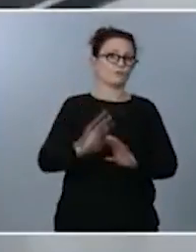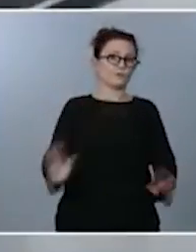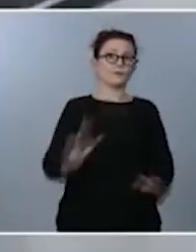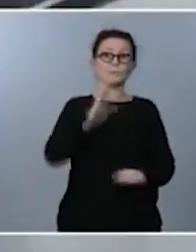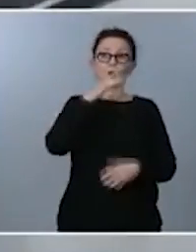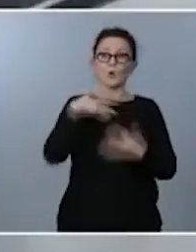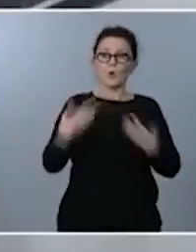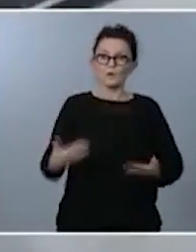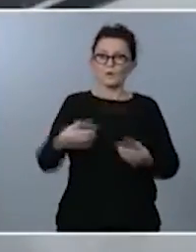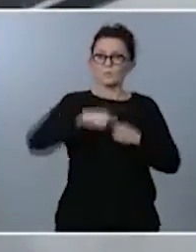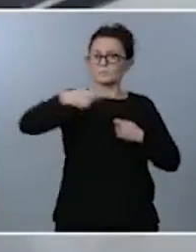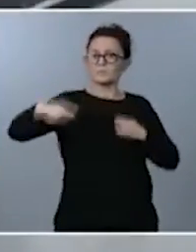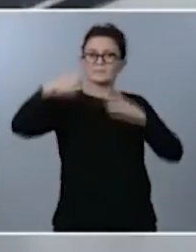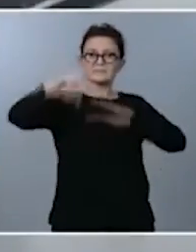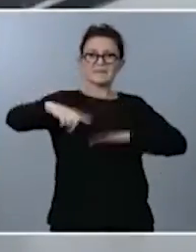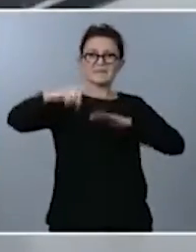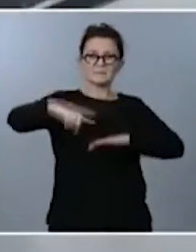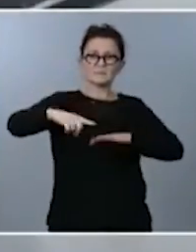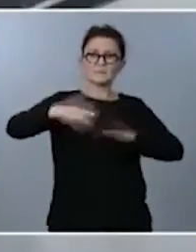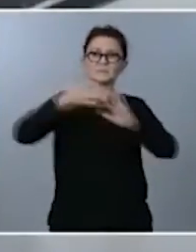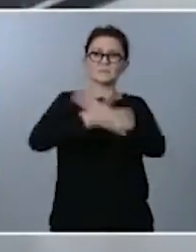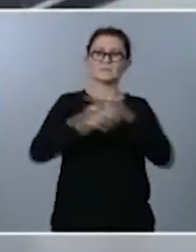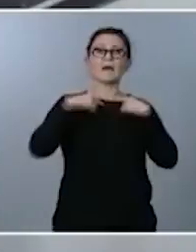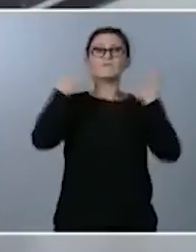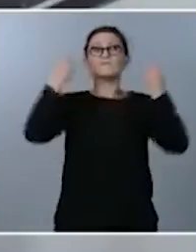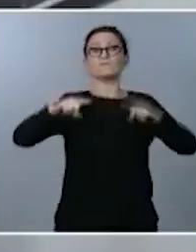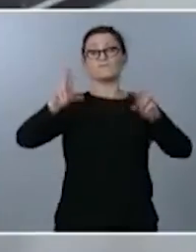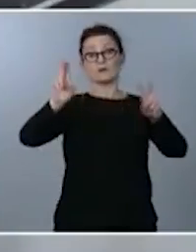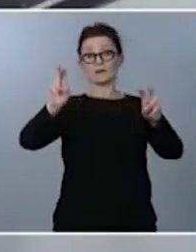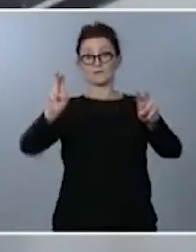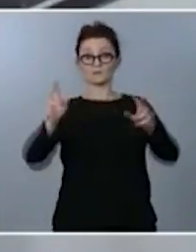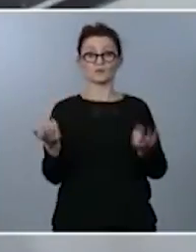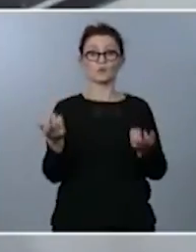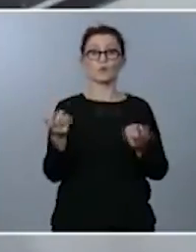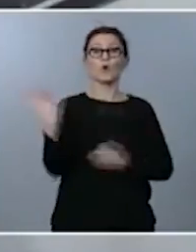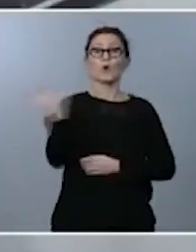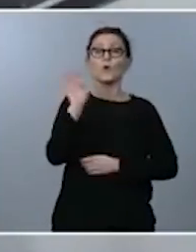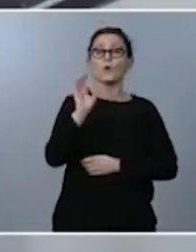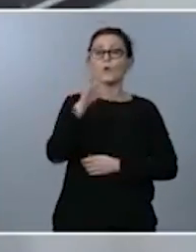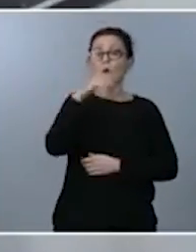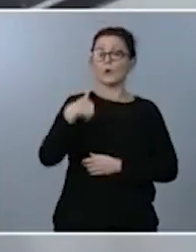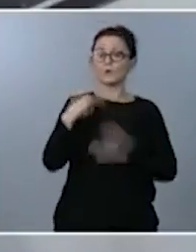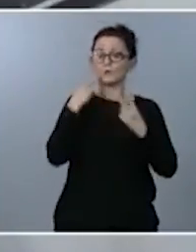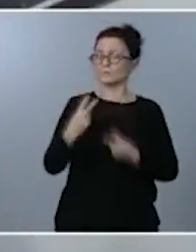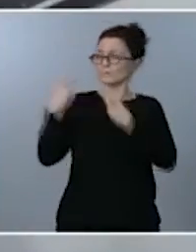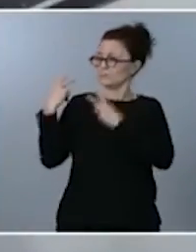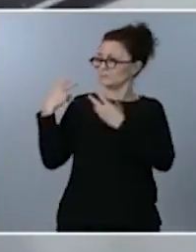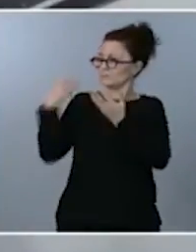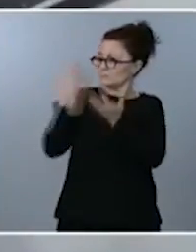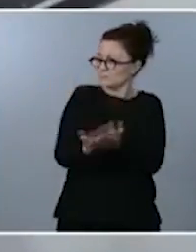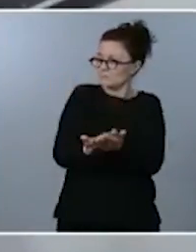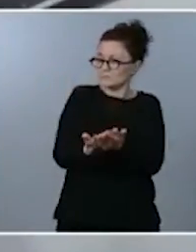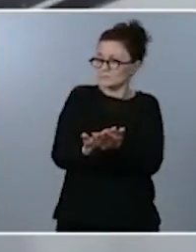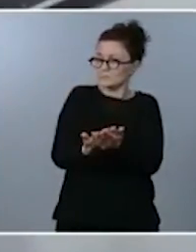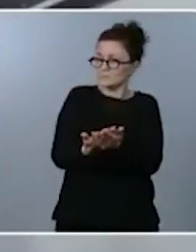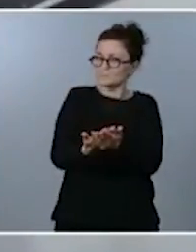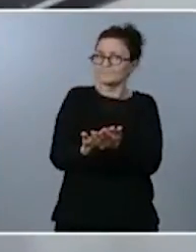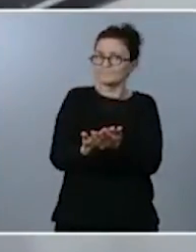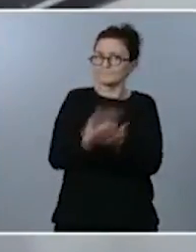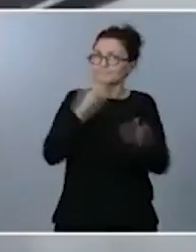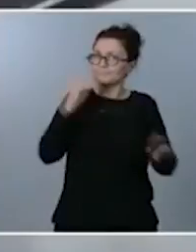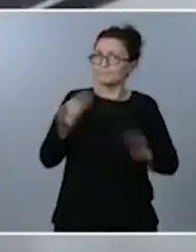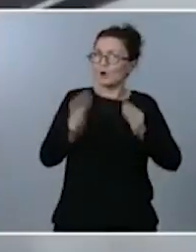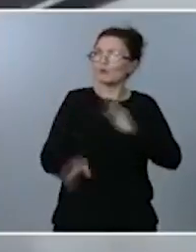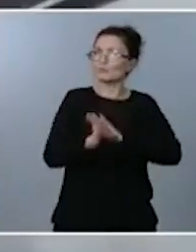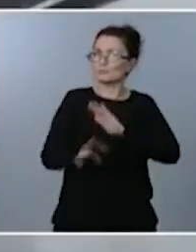meses si es un fracaso de alguna manera o si ahora con el tiempo piensan que tal vez lo tenían que haber mantenido todo este tiempo y por